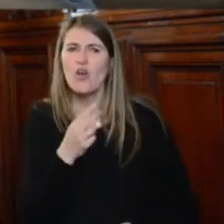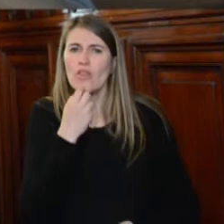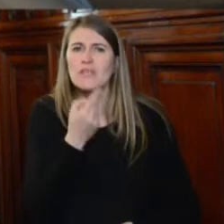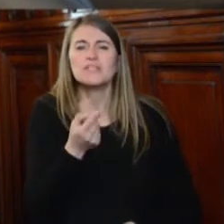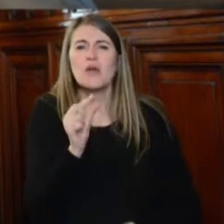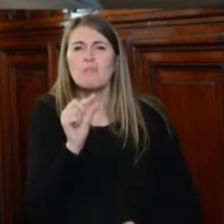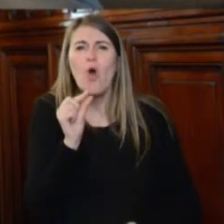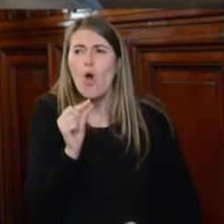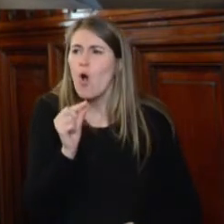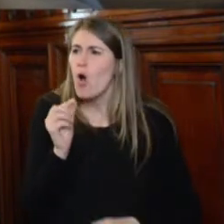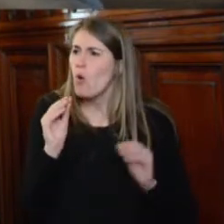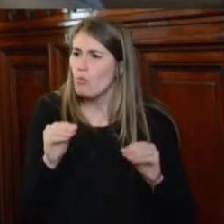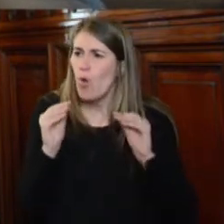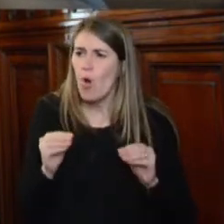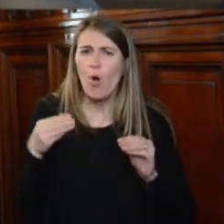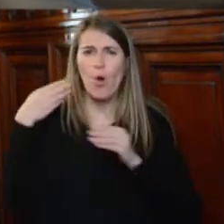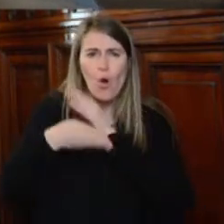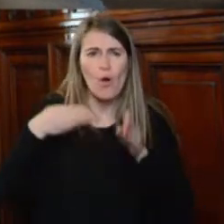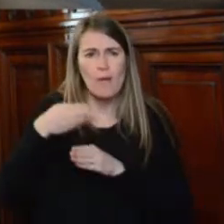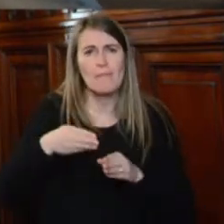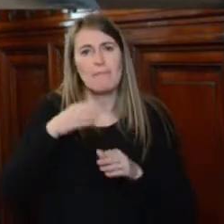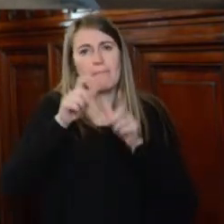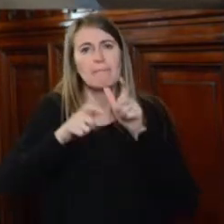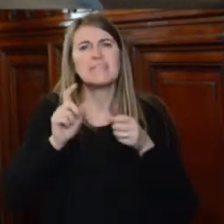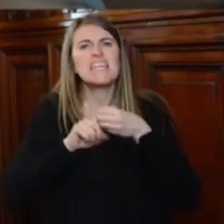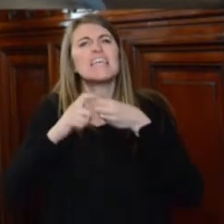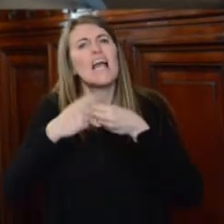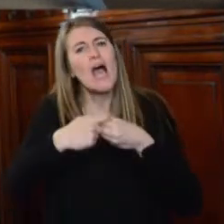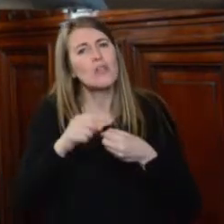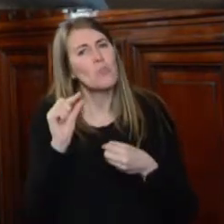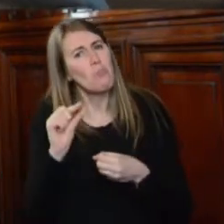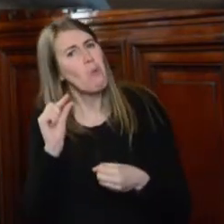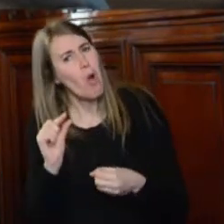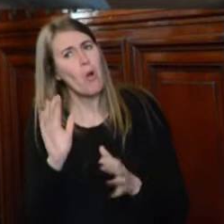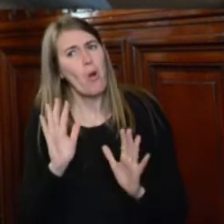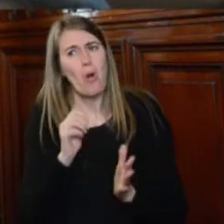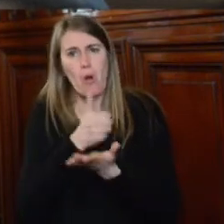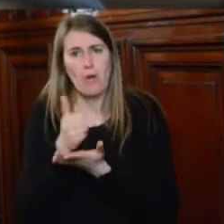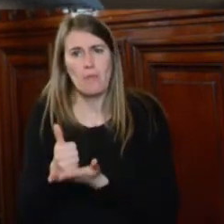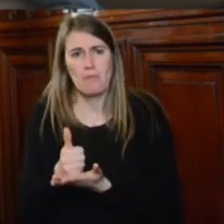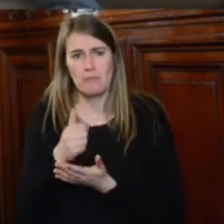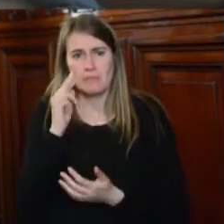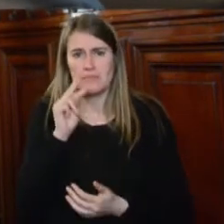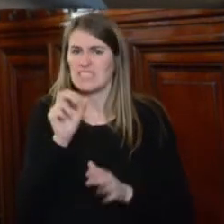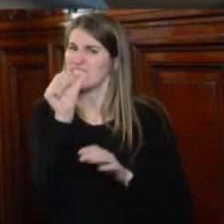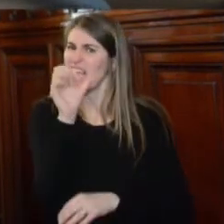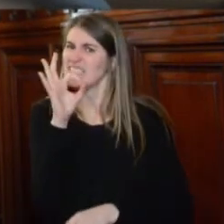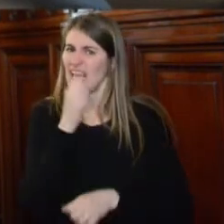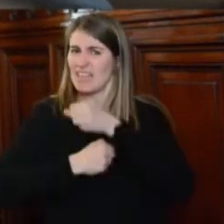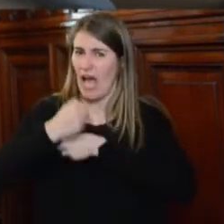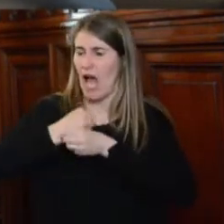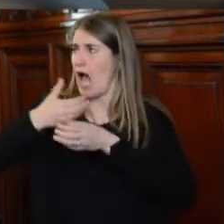pequeña presencia de cuestiones sindicales en la historia de casi 60 años.